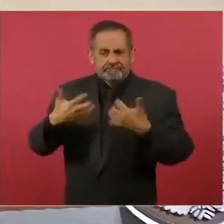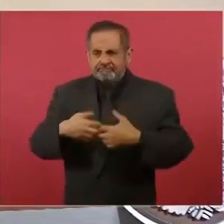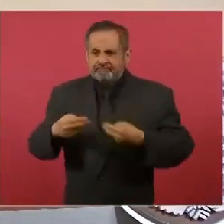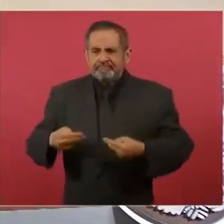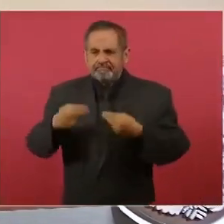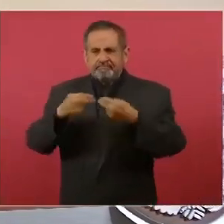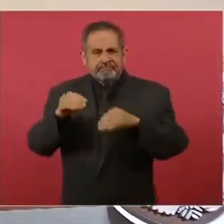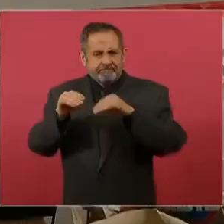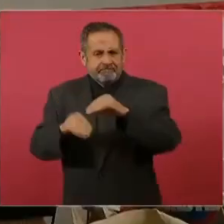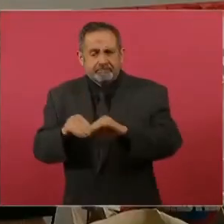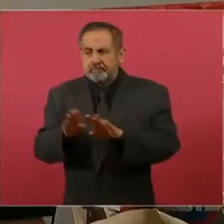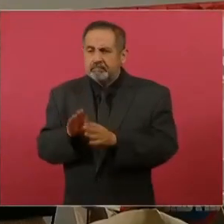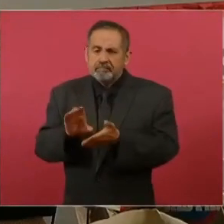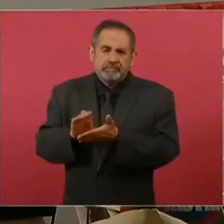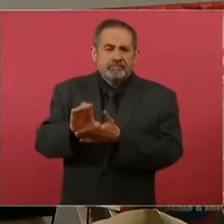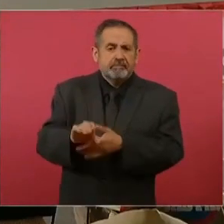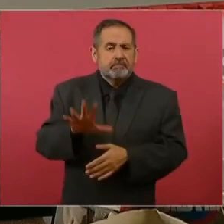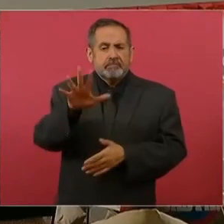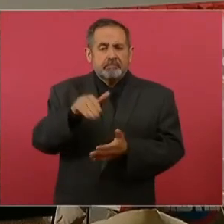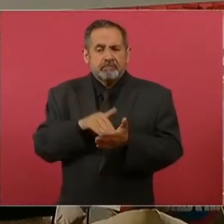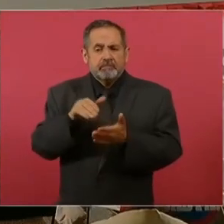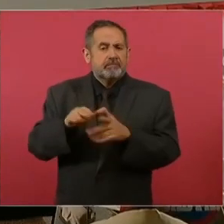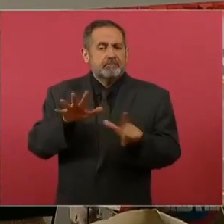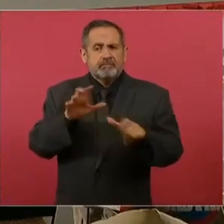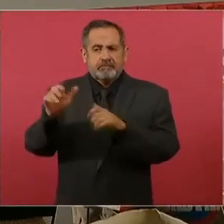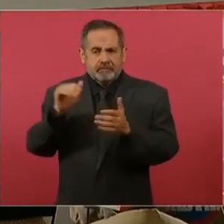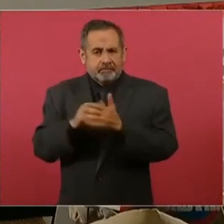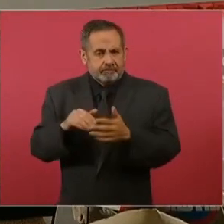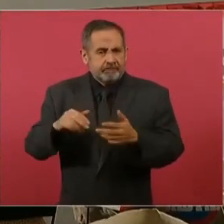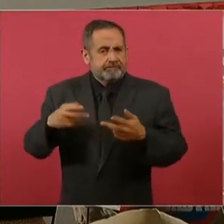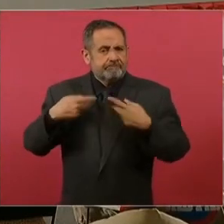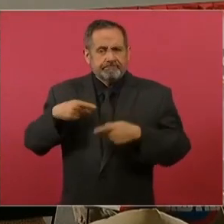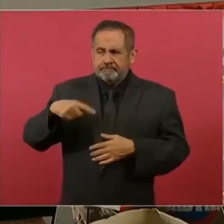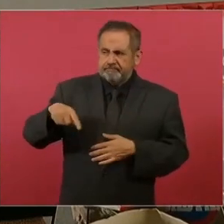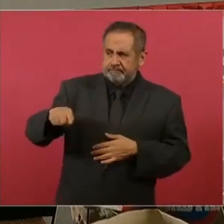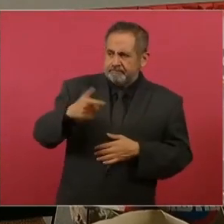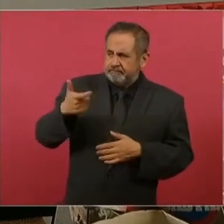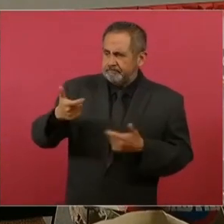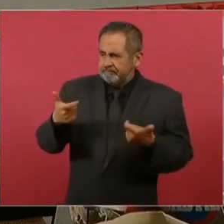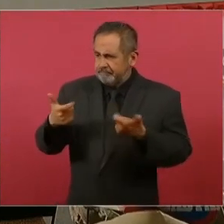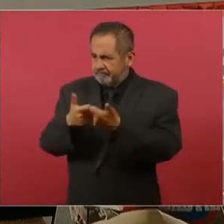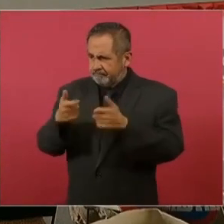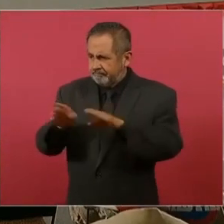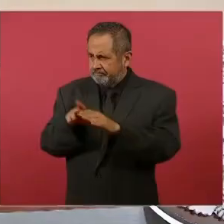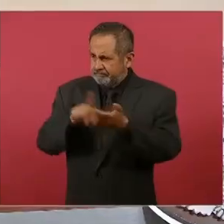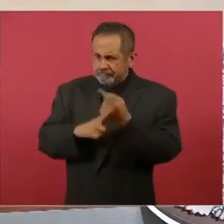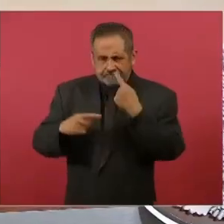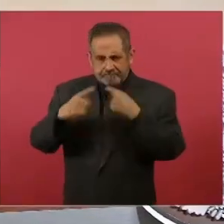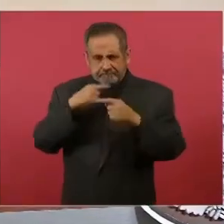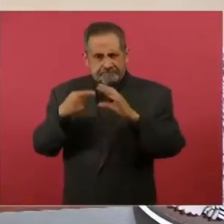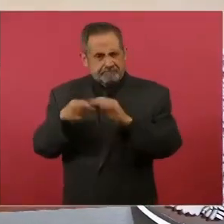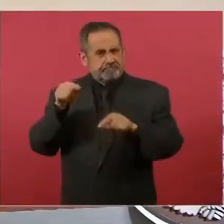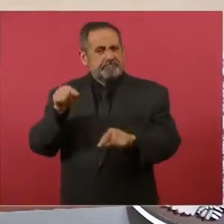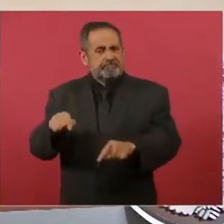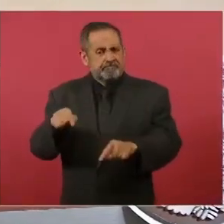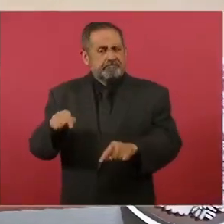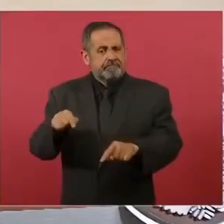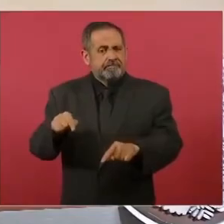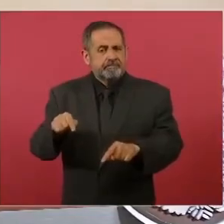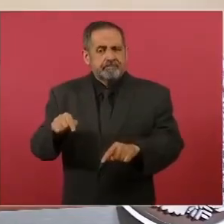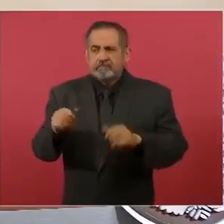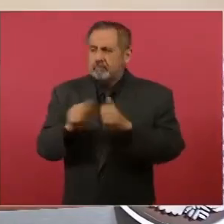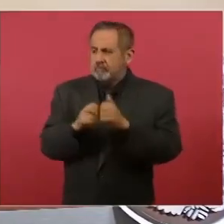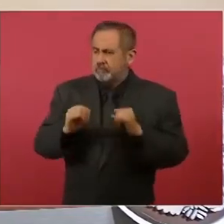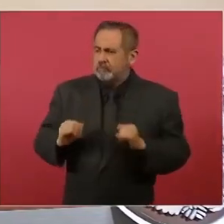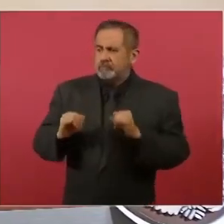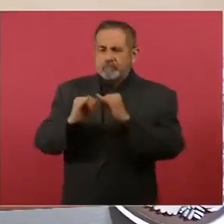este proyecto estamos invirtiendo más de 5 millones 700 mil pesos en el programa de esta banca social de bienestar del